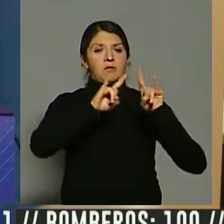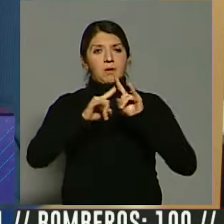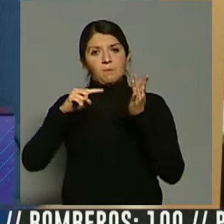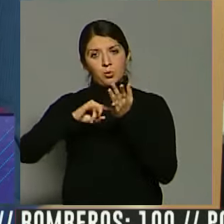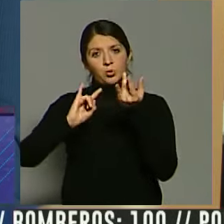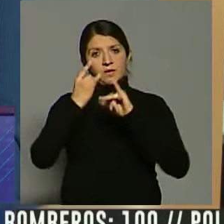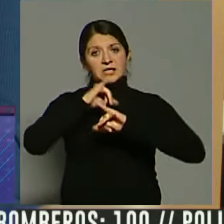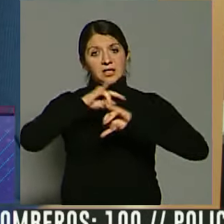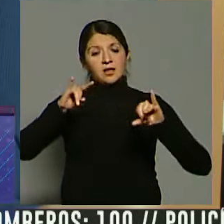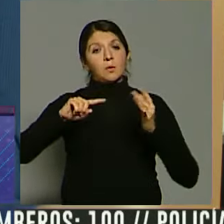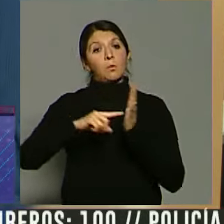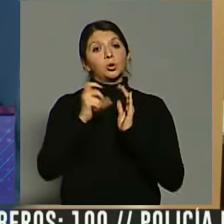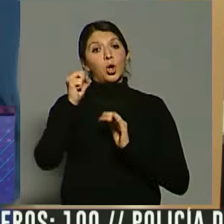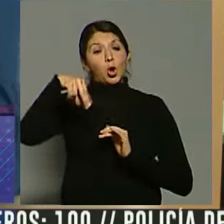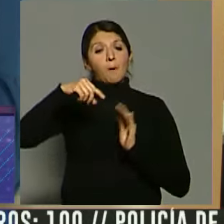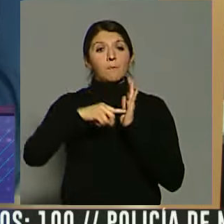.unidiversidad.com.ar. ¡Gracias!